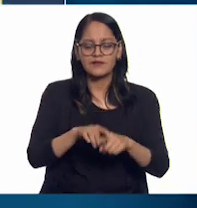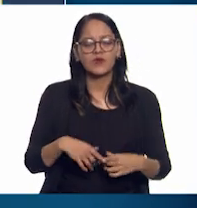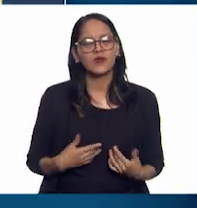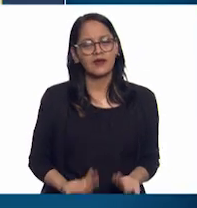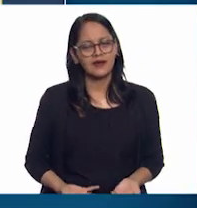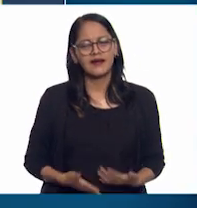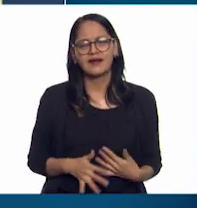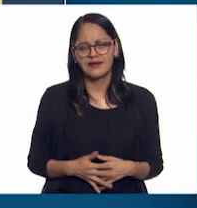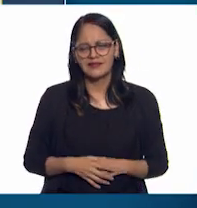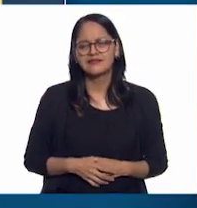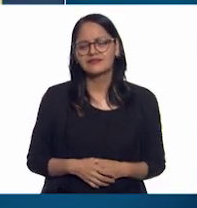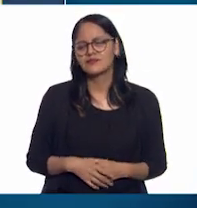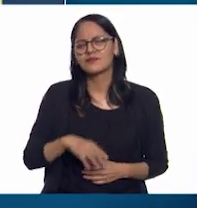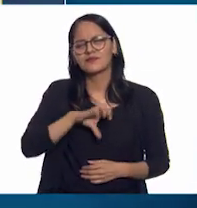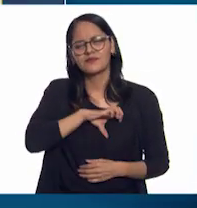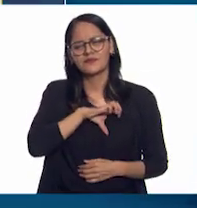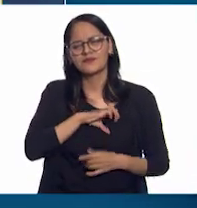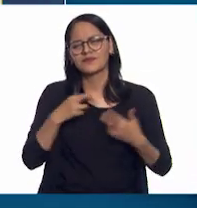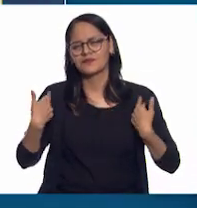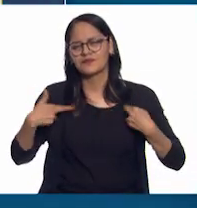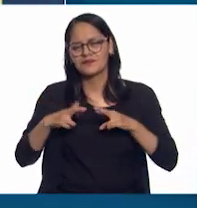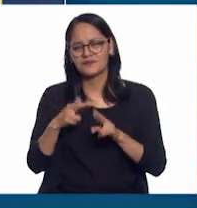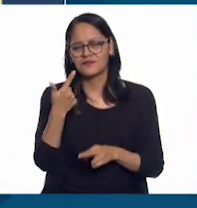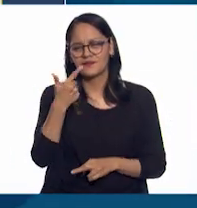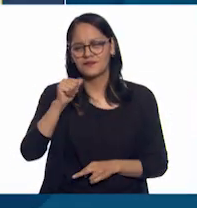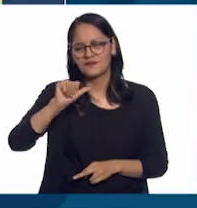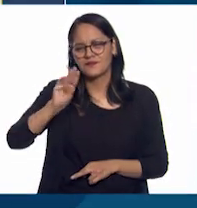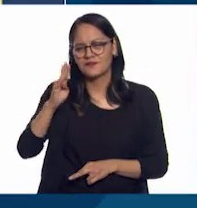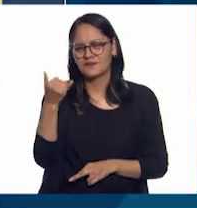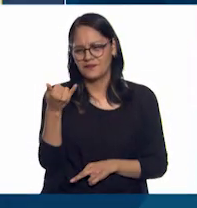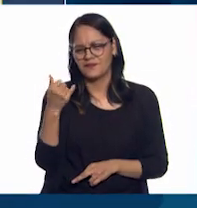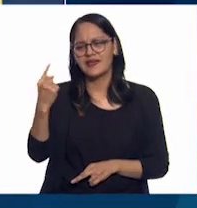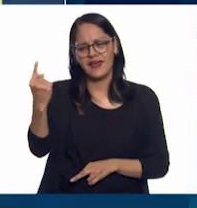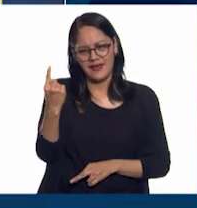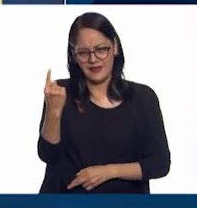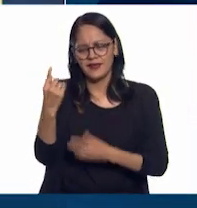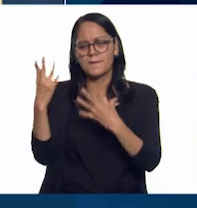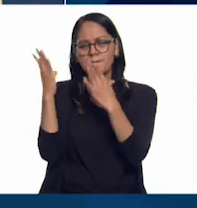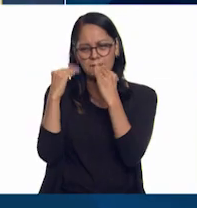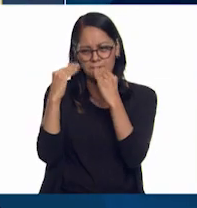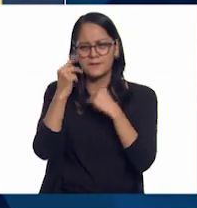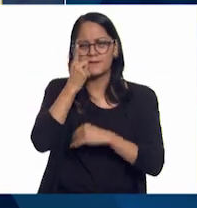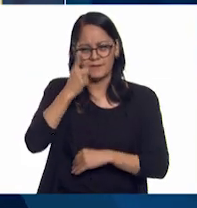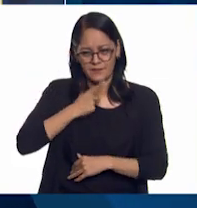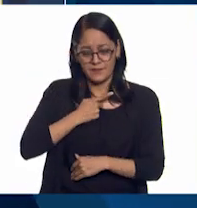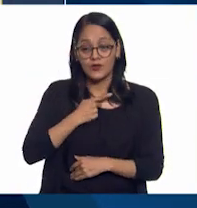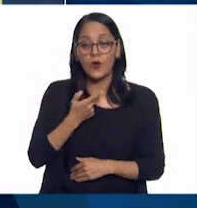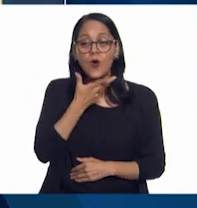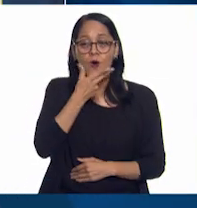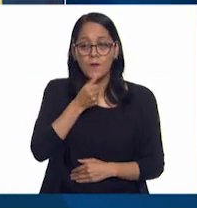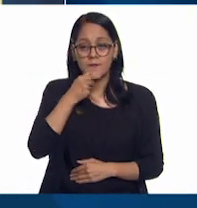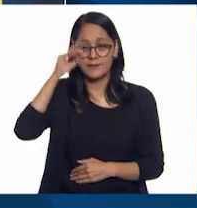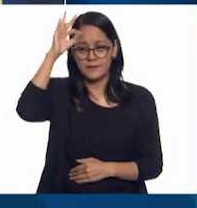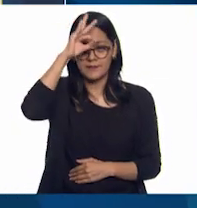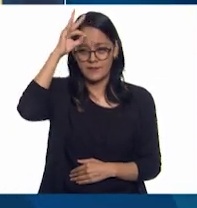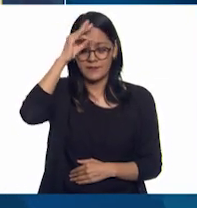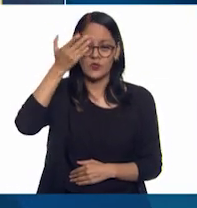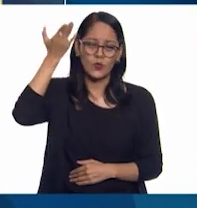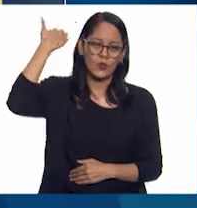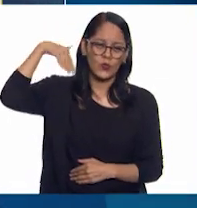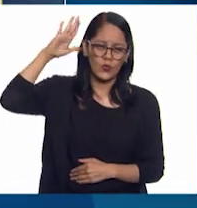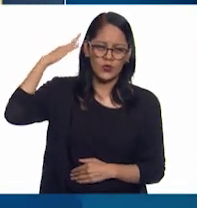Y mi queridísima maestra Gabi. Ella me dijo que un tal filósofo que se llamaba